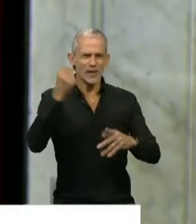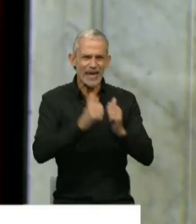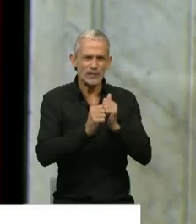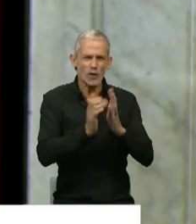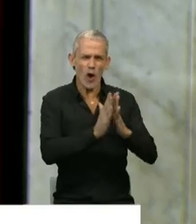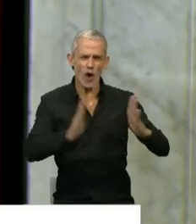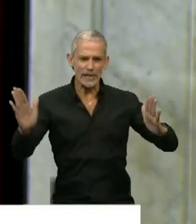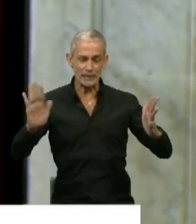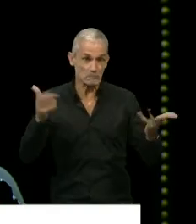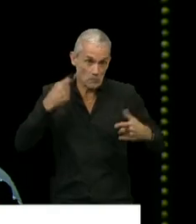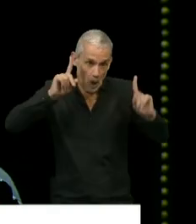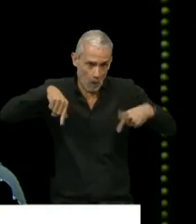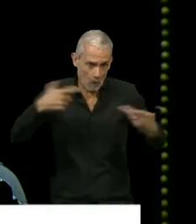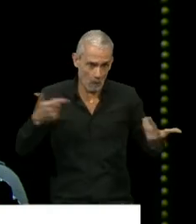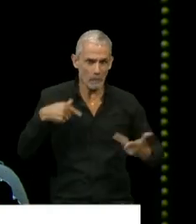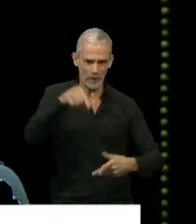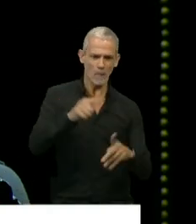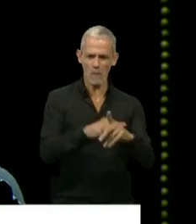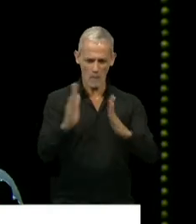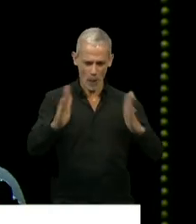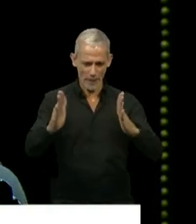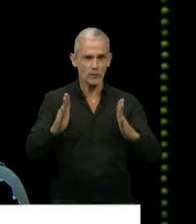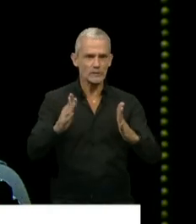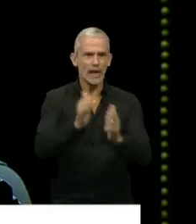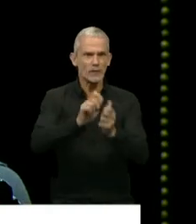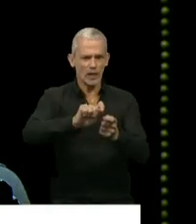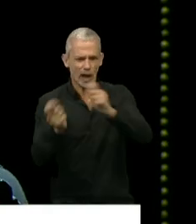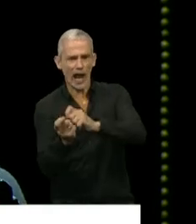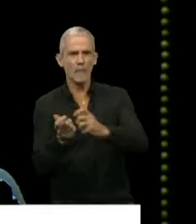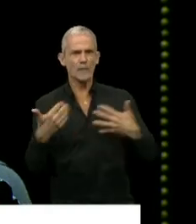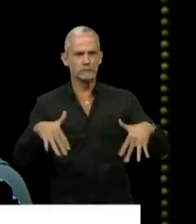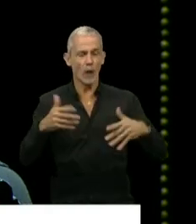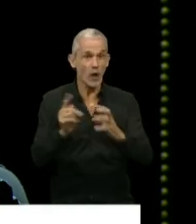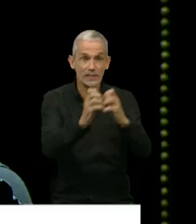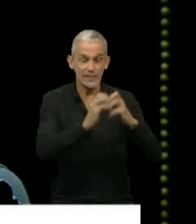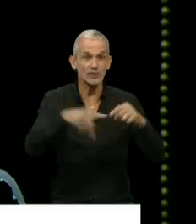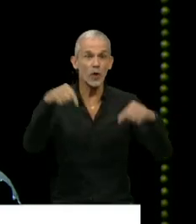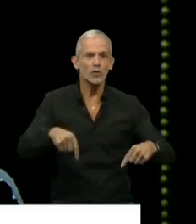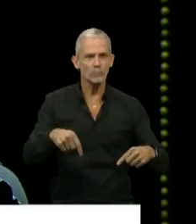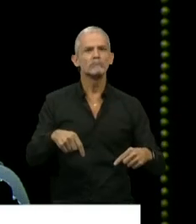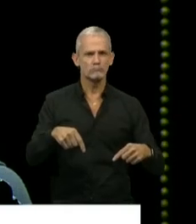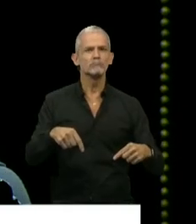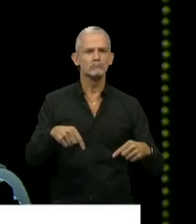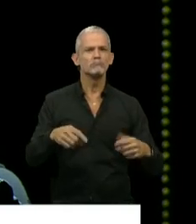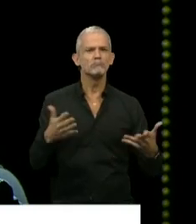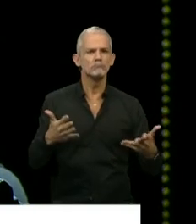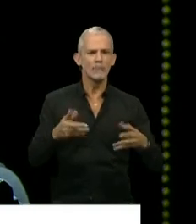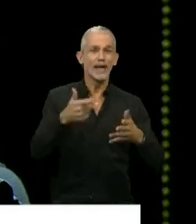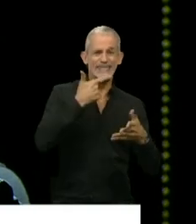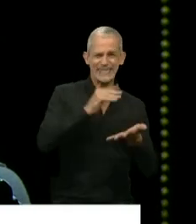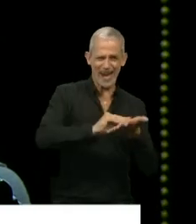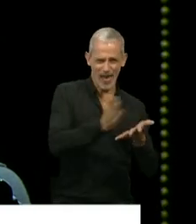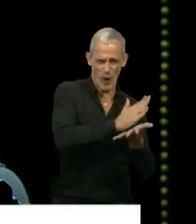que se está viviendo un momento histórico, algo que está cambiando la historia. La sesión de hoy representa en ese sentido, la de hoy aquí, la del Senado,